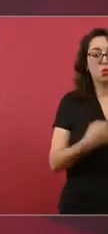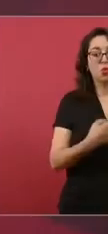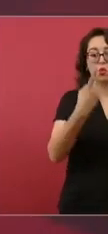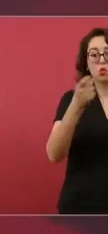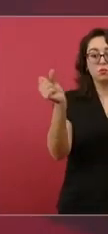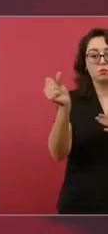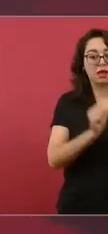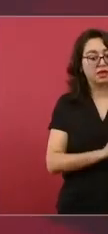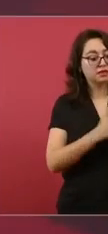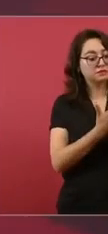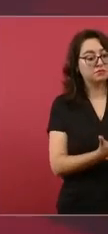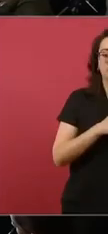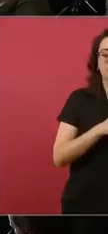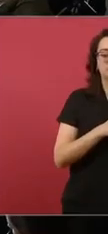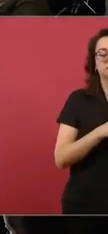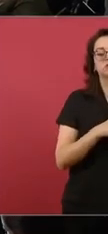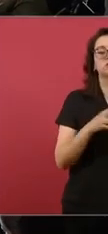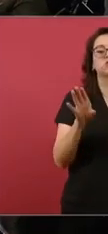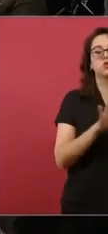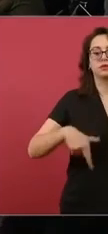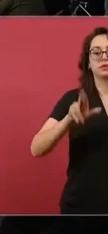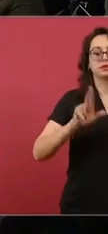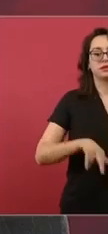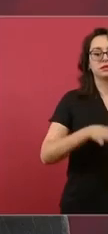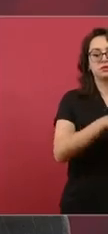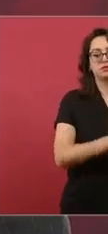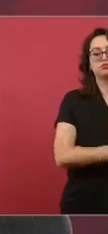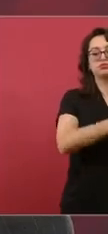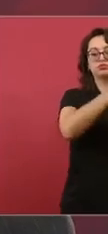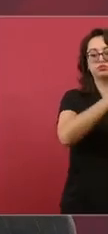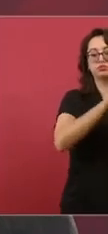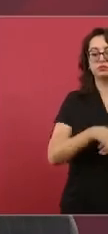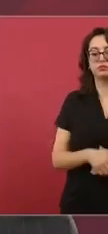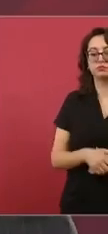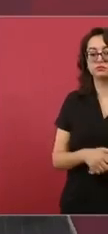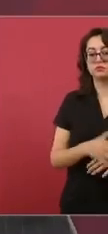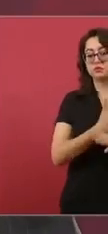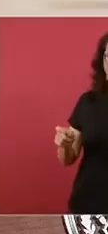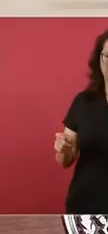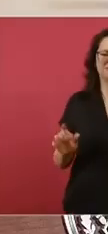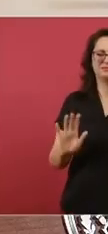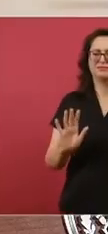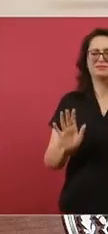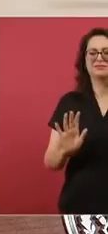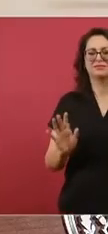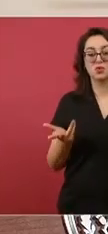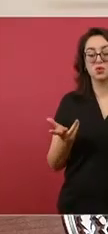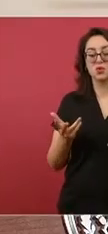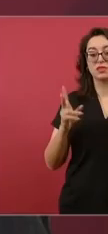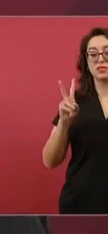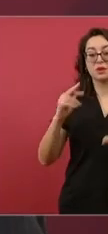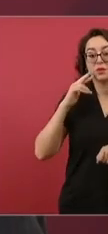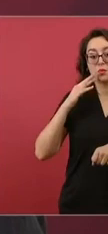para elegir. Y ellos abiertamente hablan de elegir a candidato. Yo concluyo